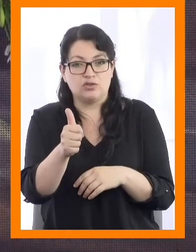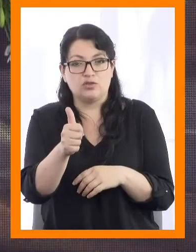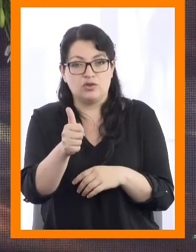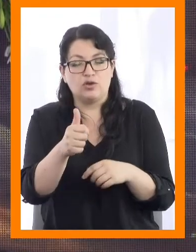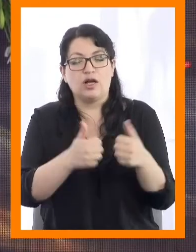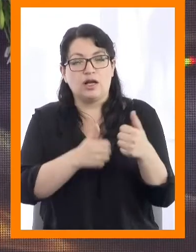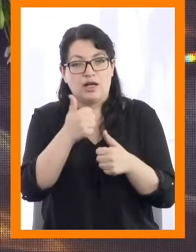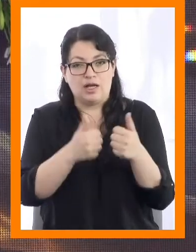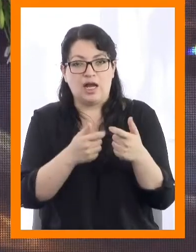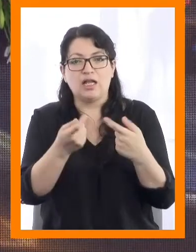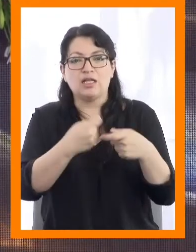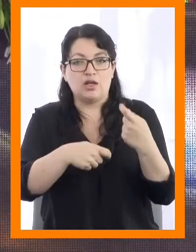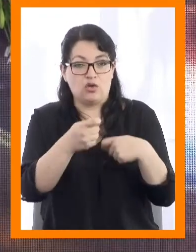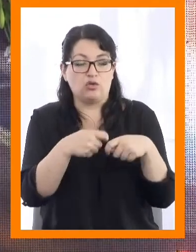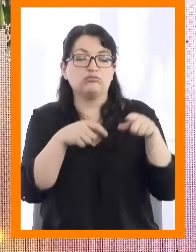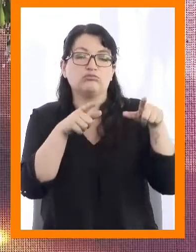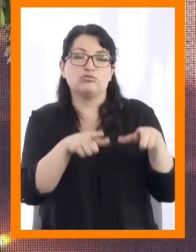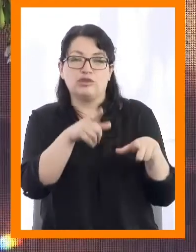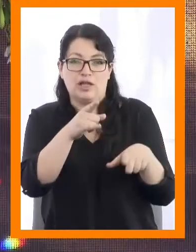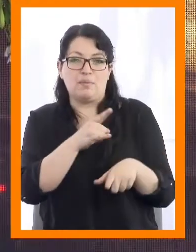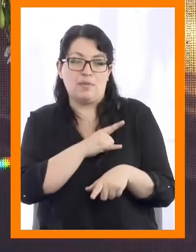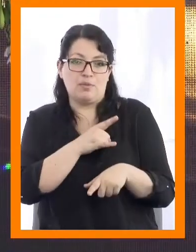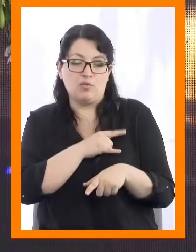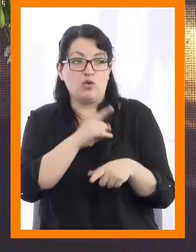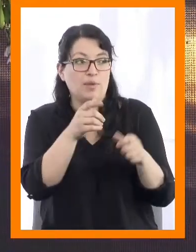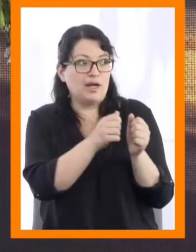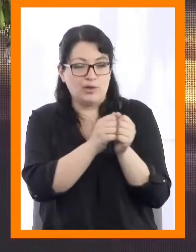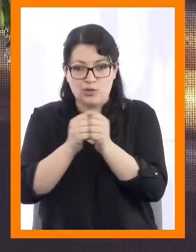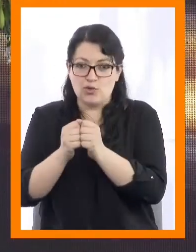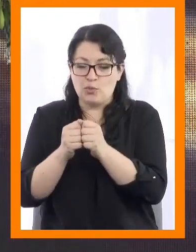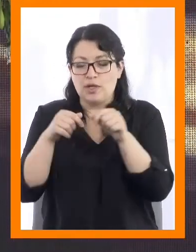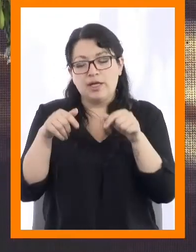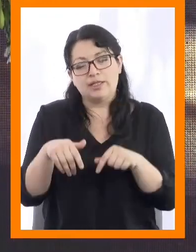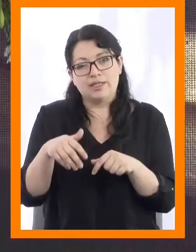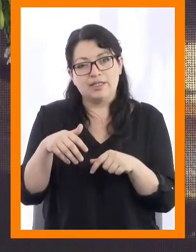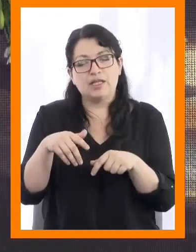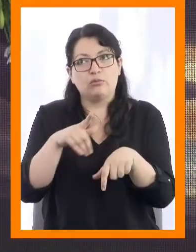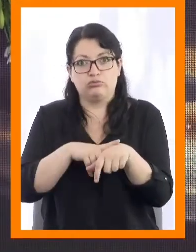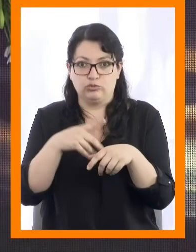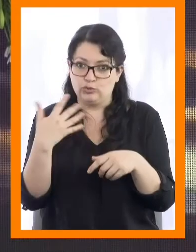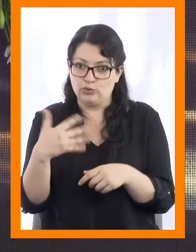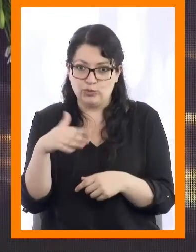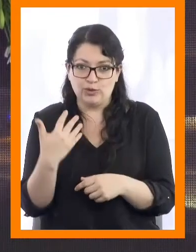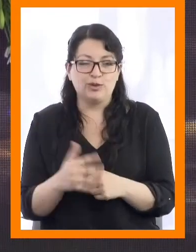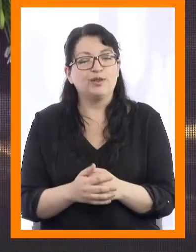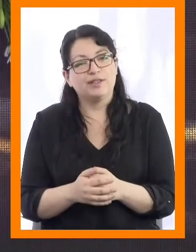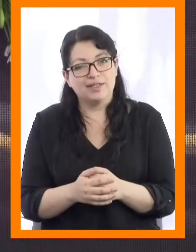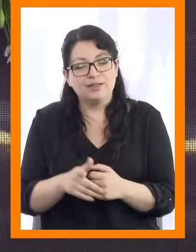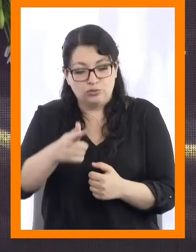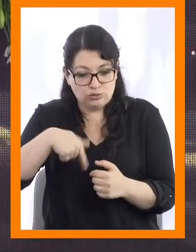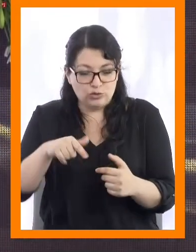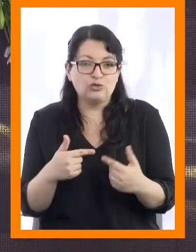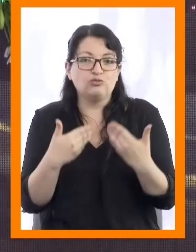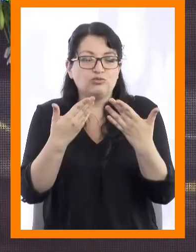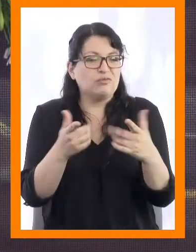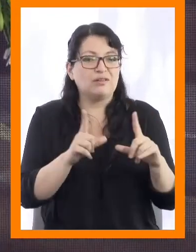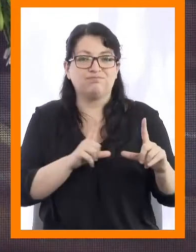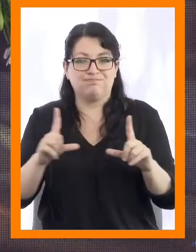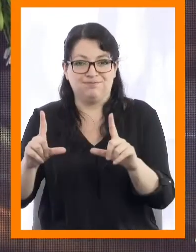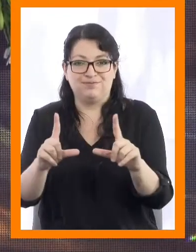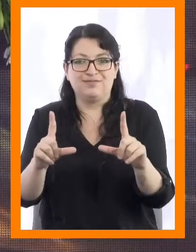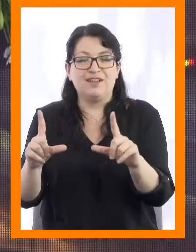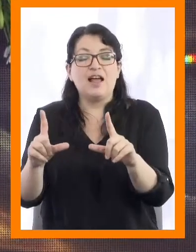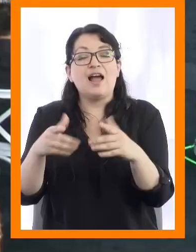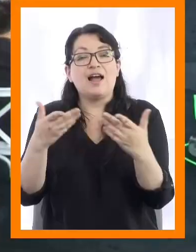Maipú, para que también nos acompañe en este importante momento en donde vamos a hacer entrega de los diplomas